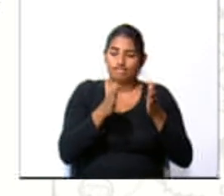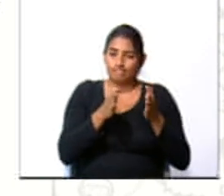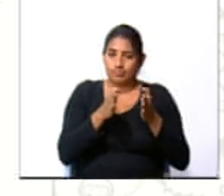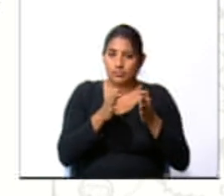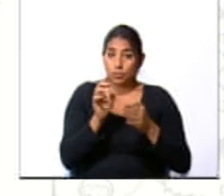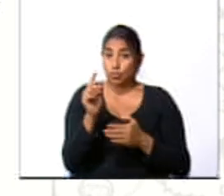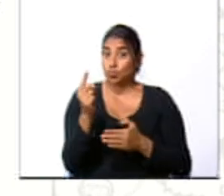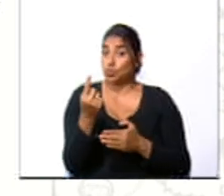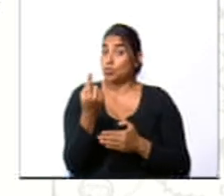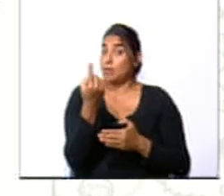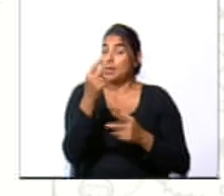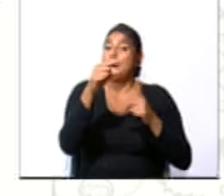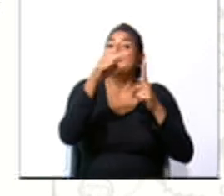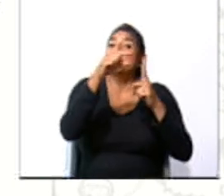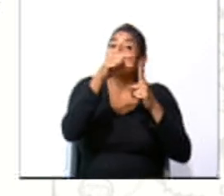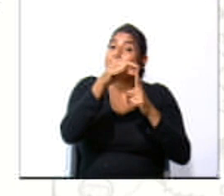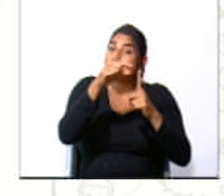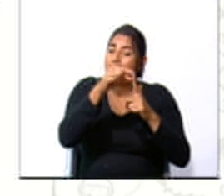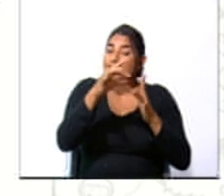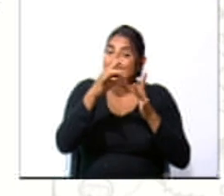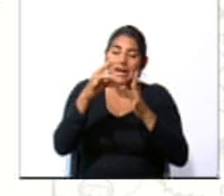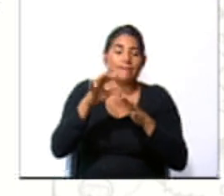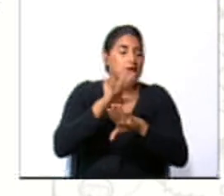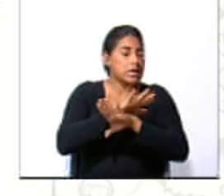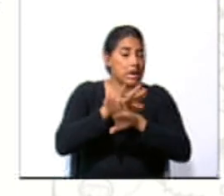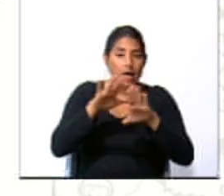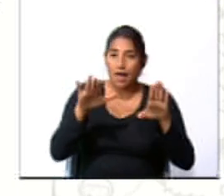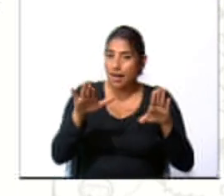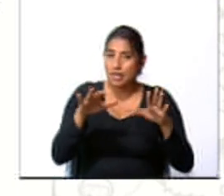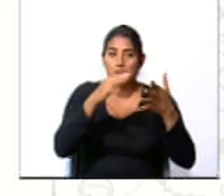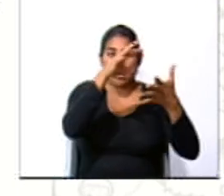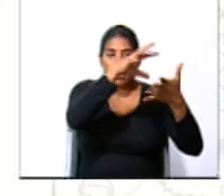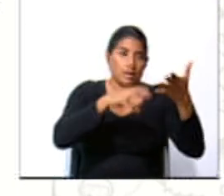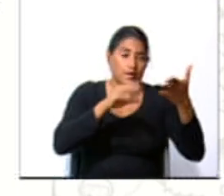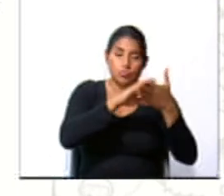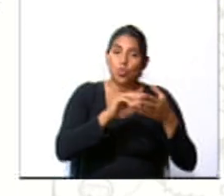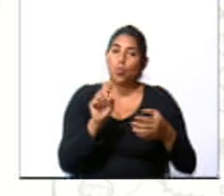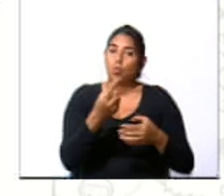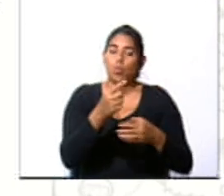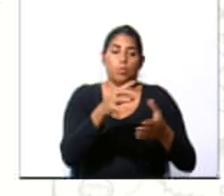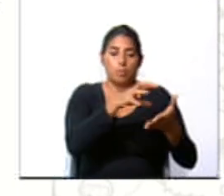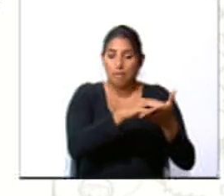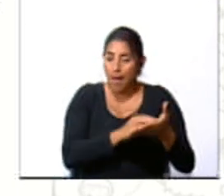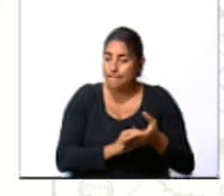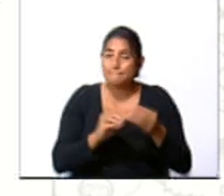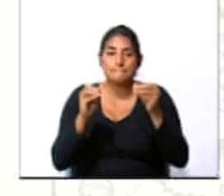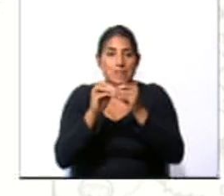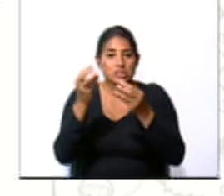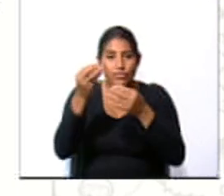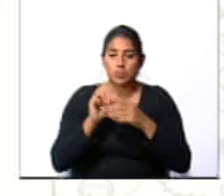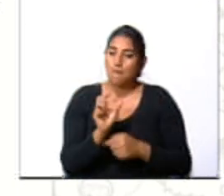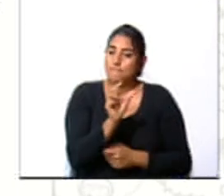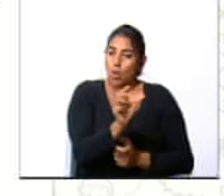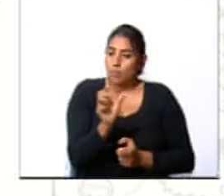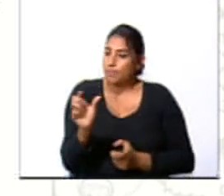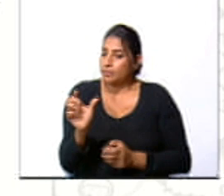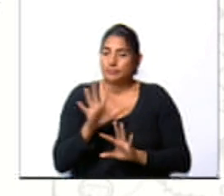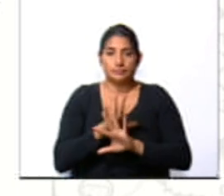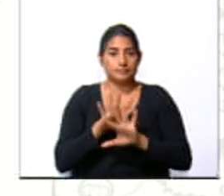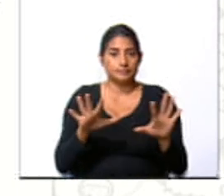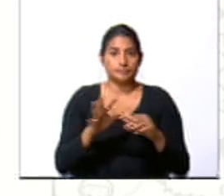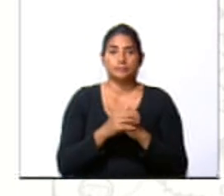es únicamente la palabra o palabras claves. Es un concepto único, no vamos a agregarle mucha información, ¿de acuerdo?